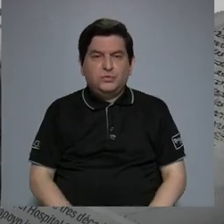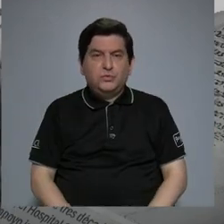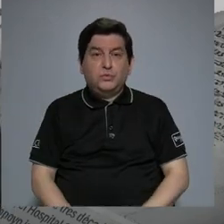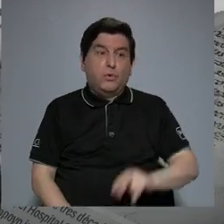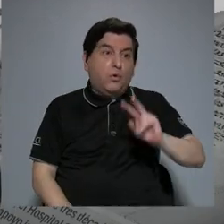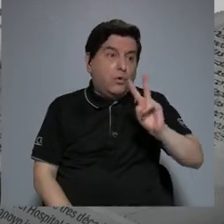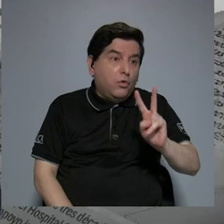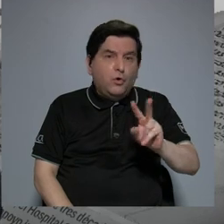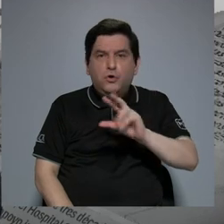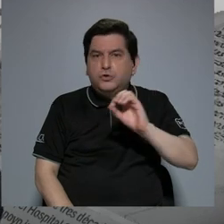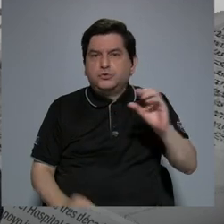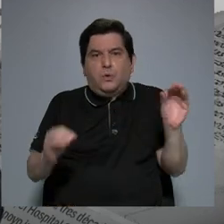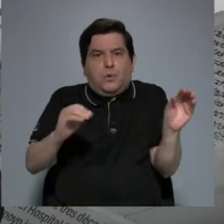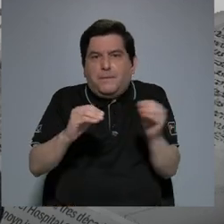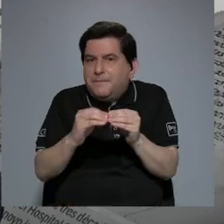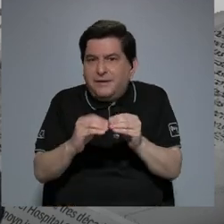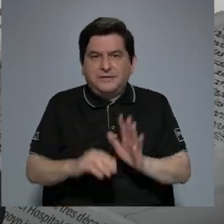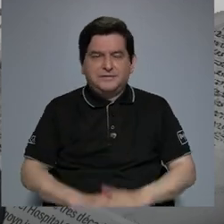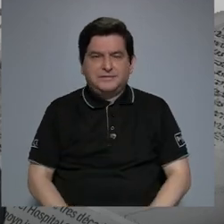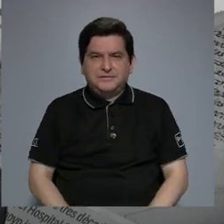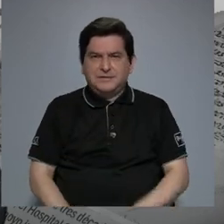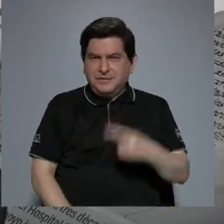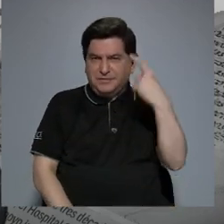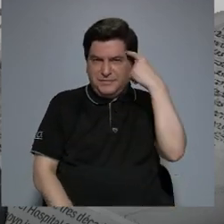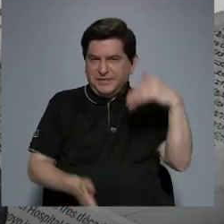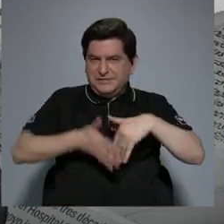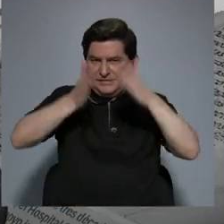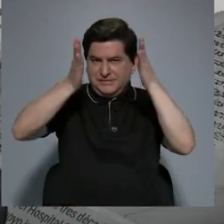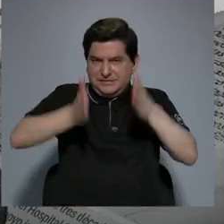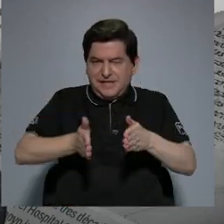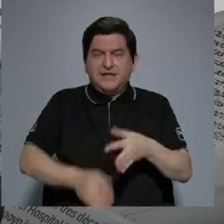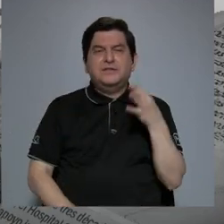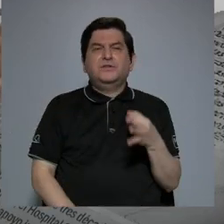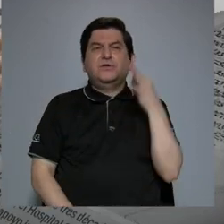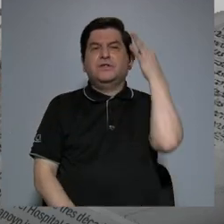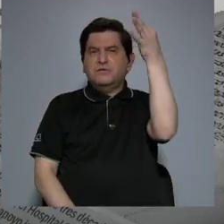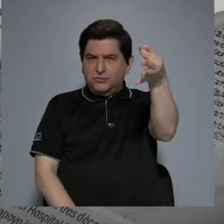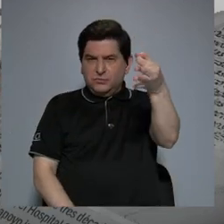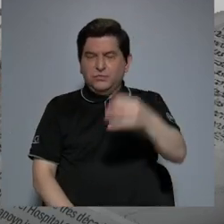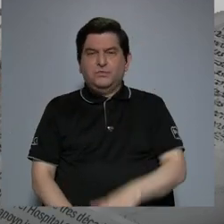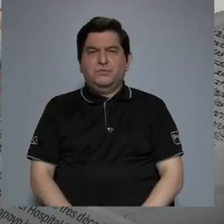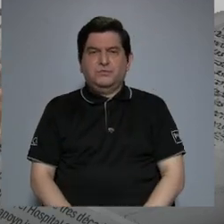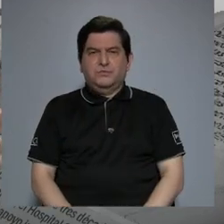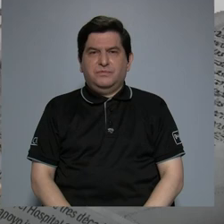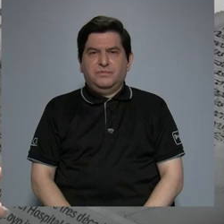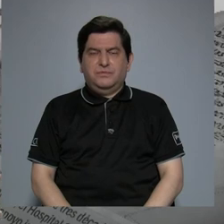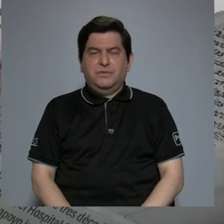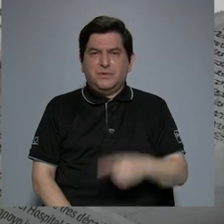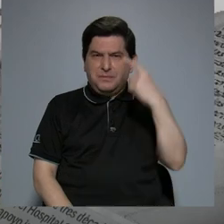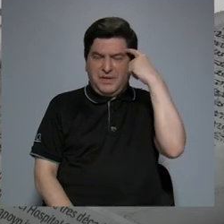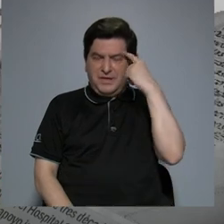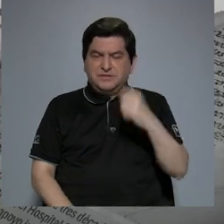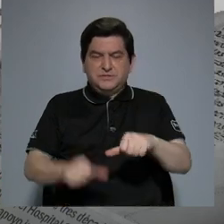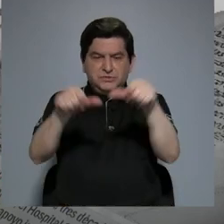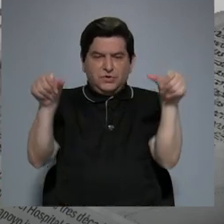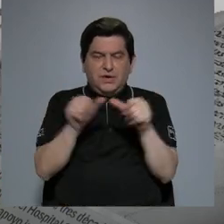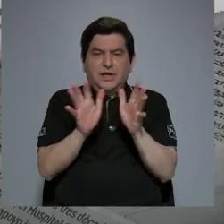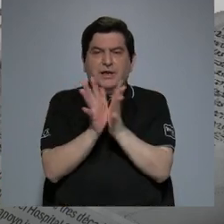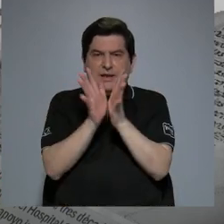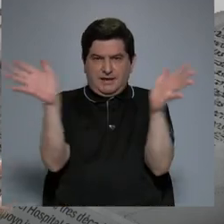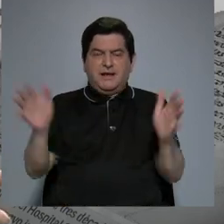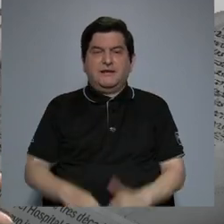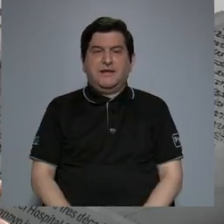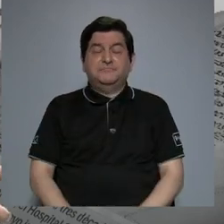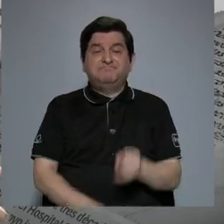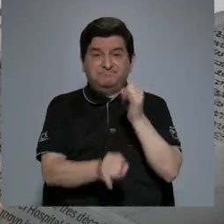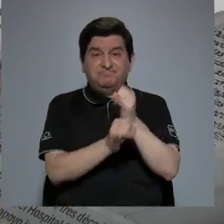uno o dos o más idiomas para los estudiantes a futuro. Y nos referimos al sector público, porque efectivamente